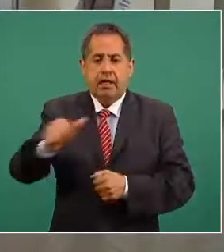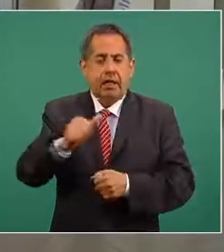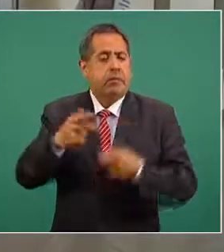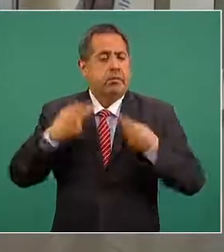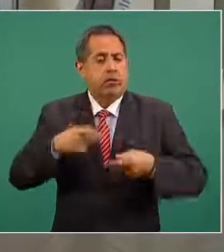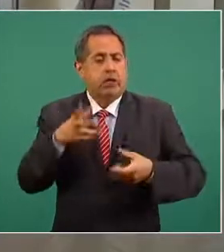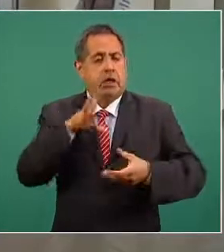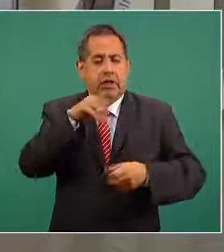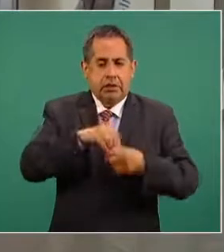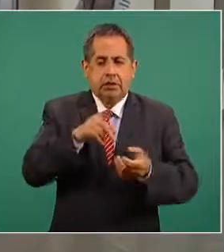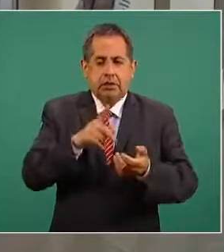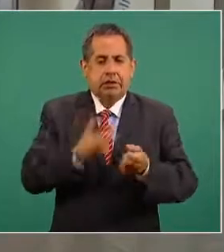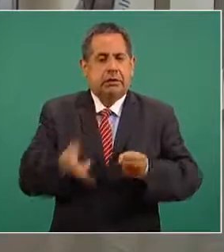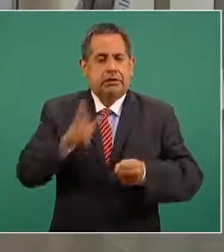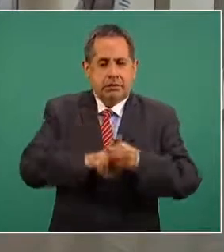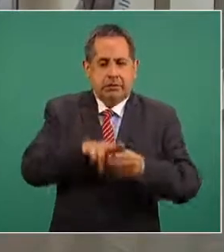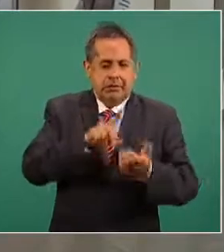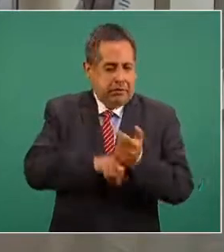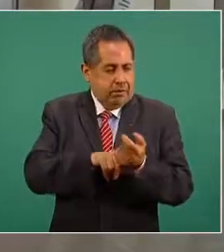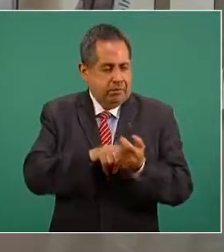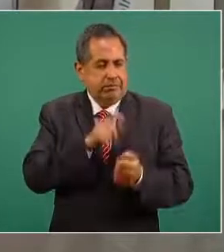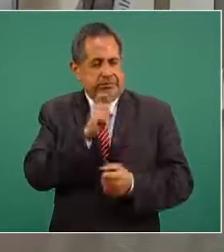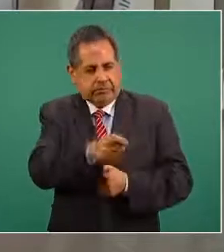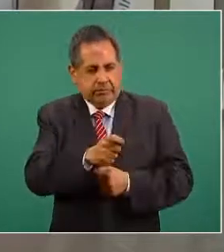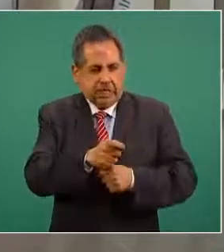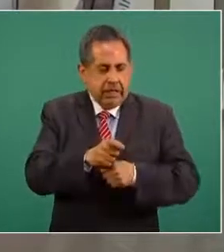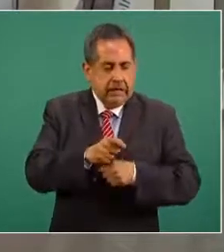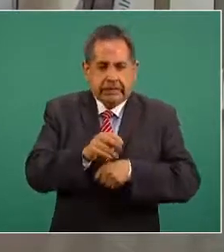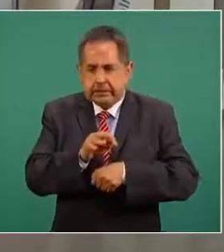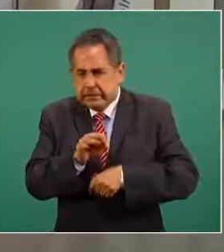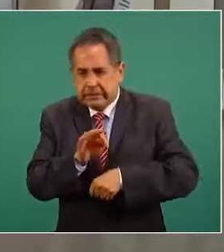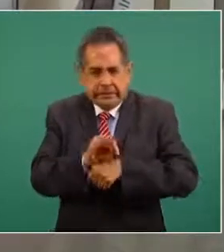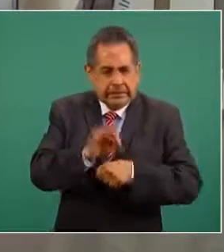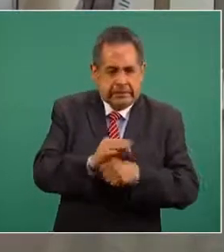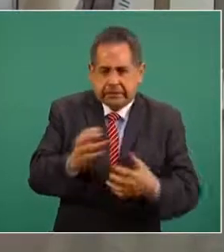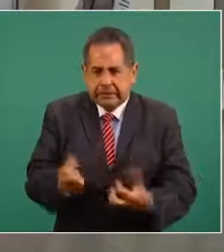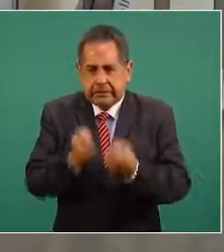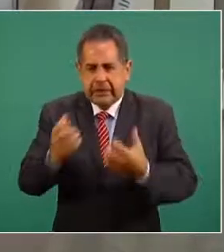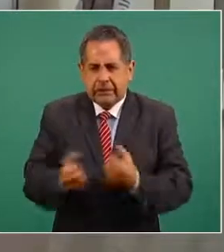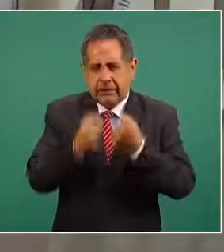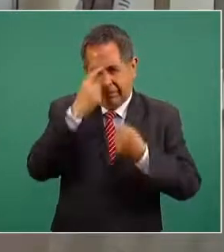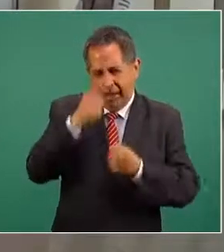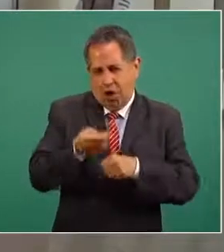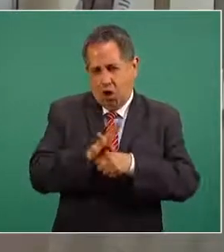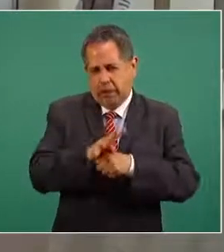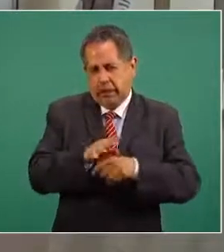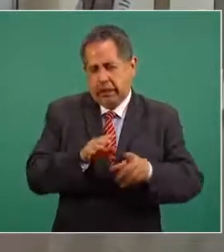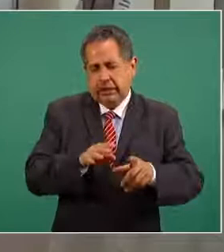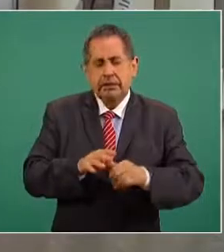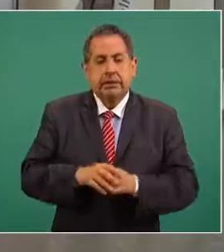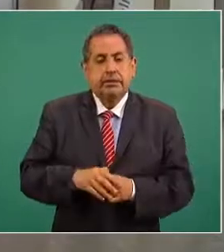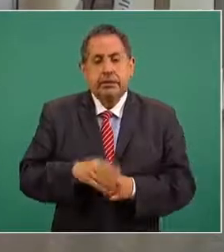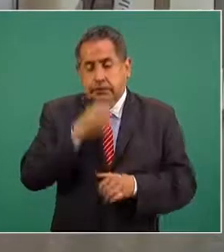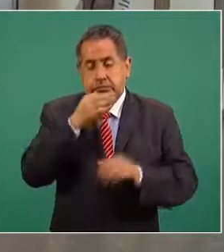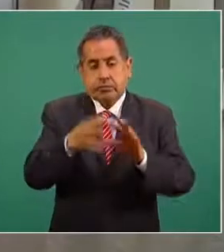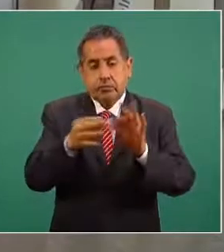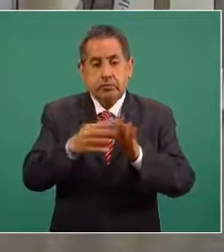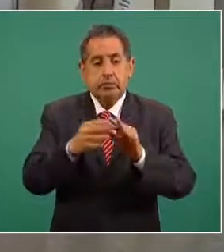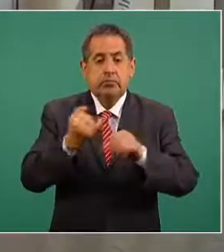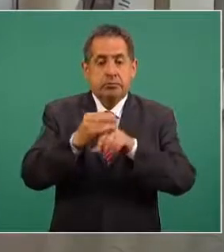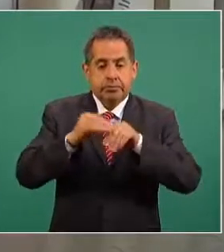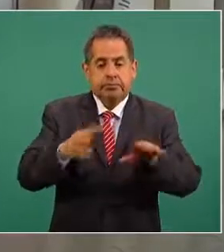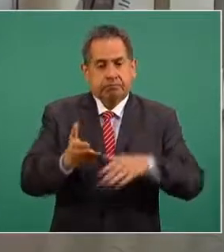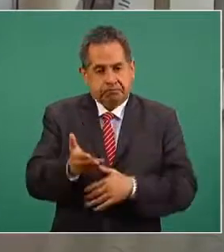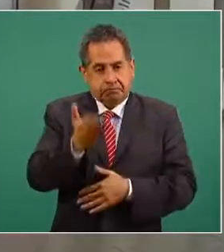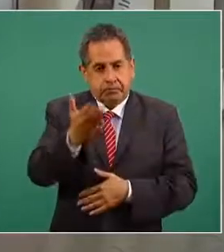salud de la primera línea que está en defensa contra el COVID-19 como datos para información